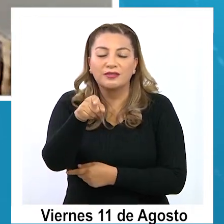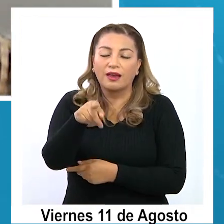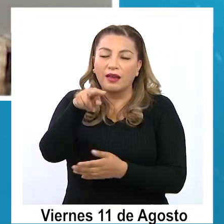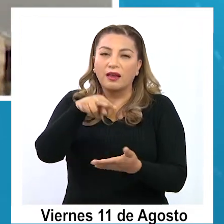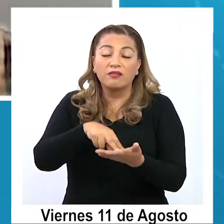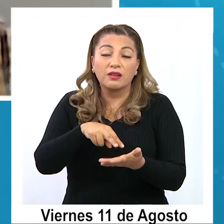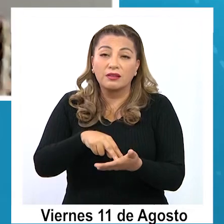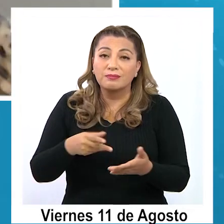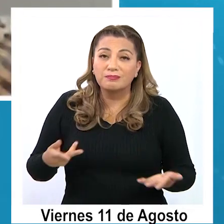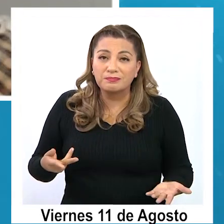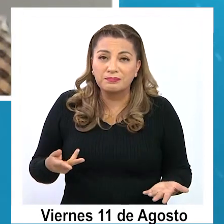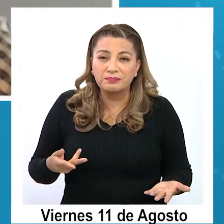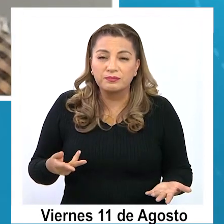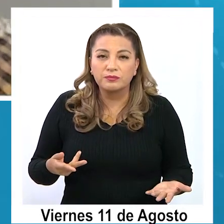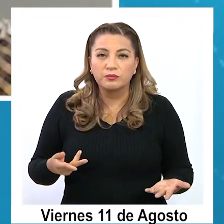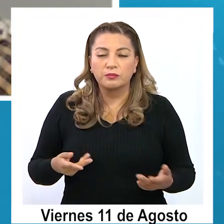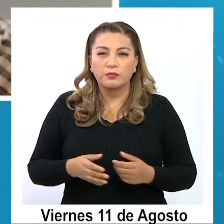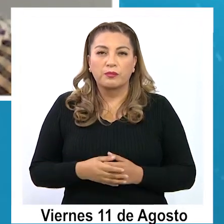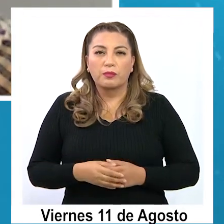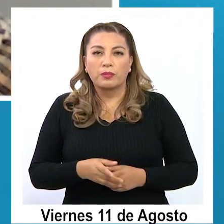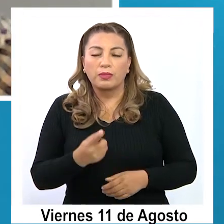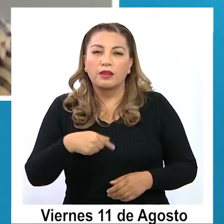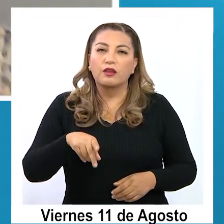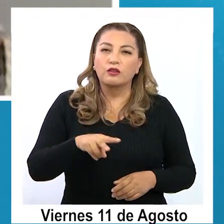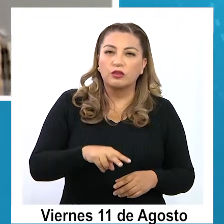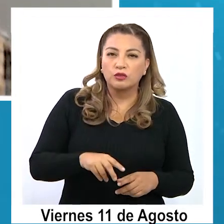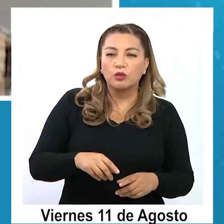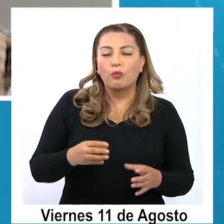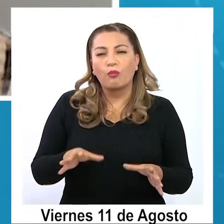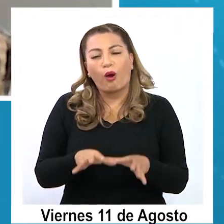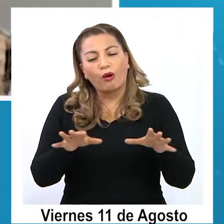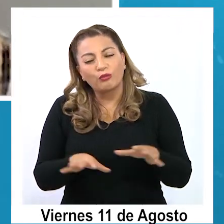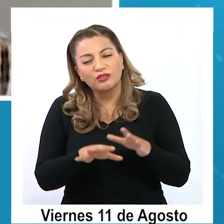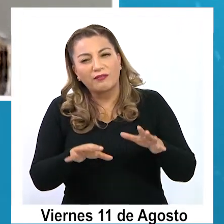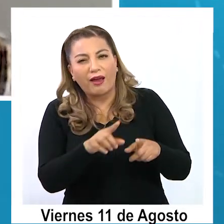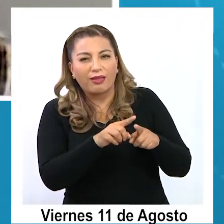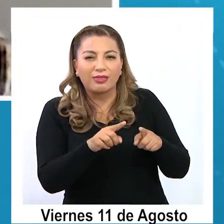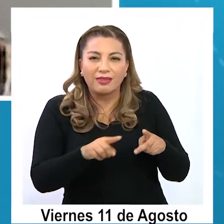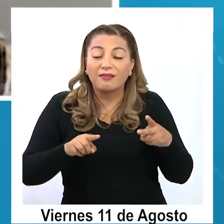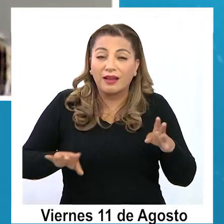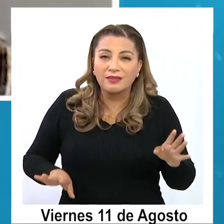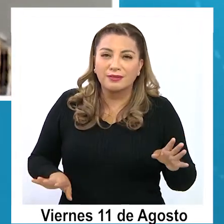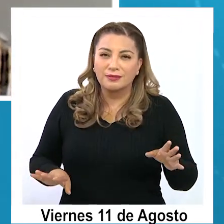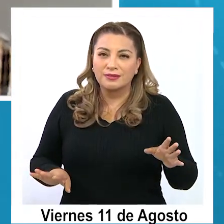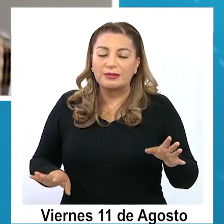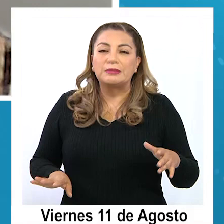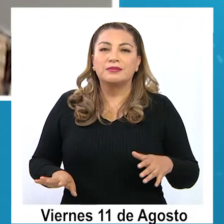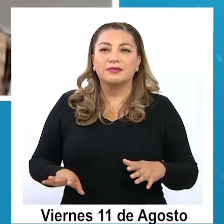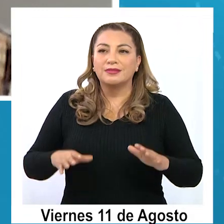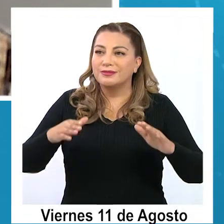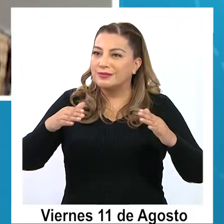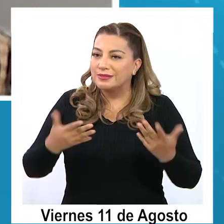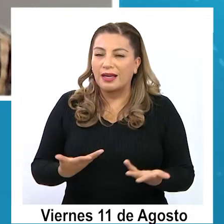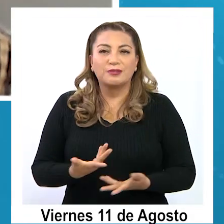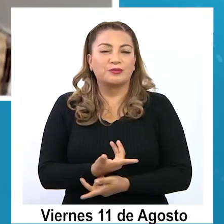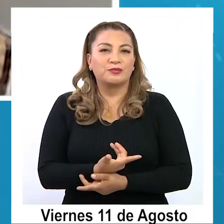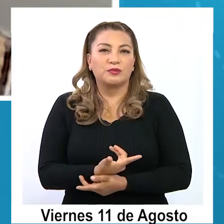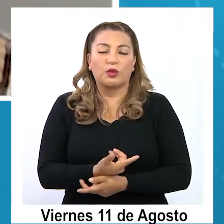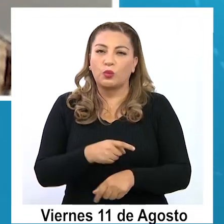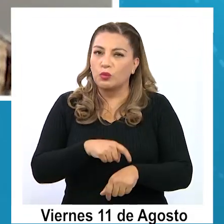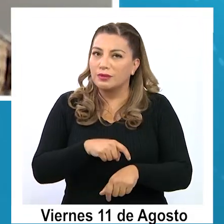y la verdad porque hemos estado ahí, digamos, un poco atareados en distintas cosas, en fin, pero estamos en un